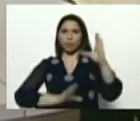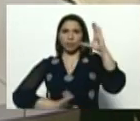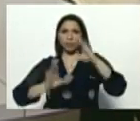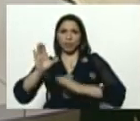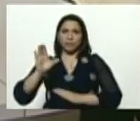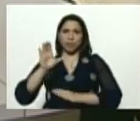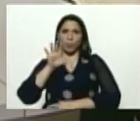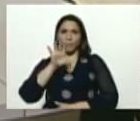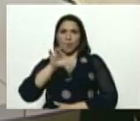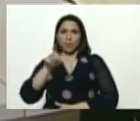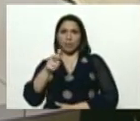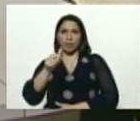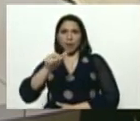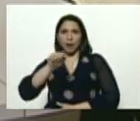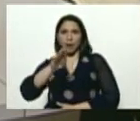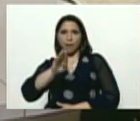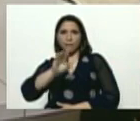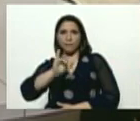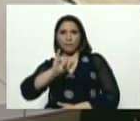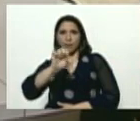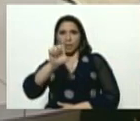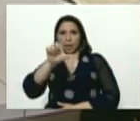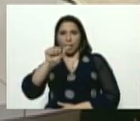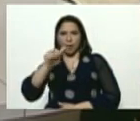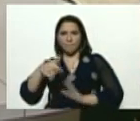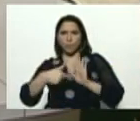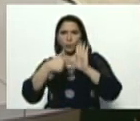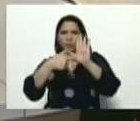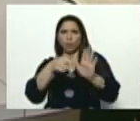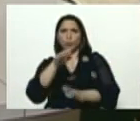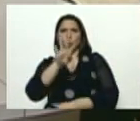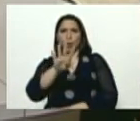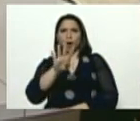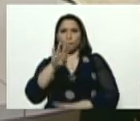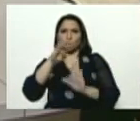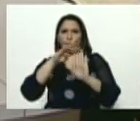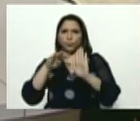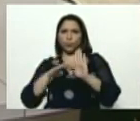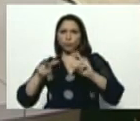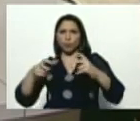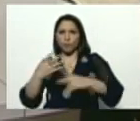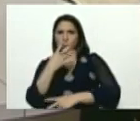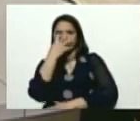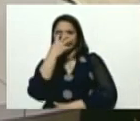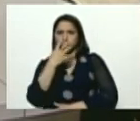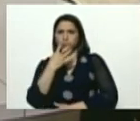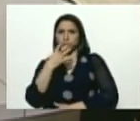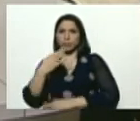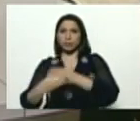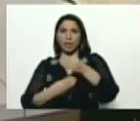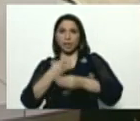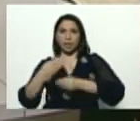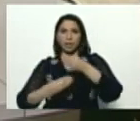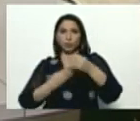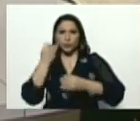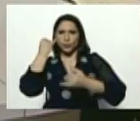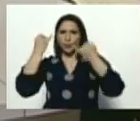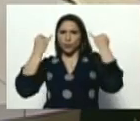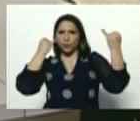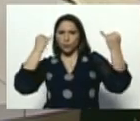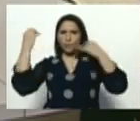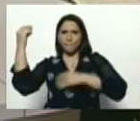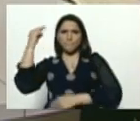Gabriela Jiménez, quien nos va a mostrar los cuatro prototipos de respiradores que se han hecho con